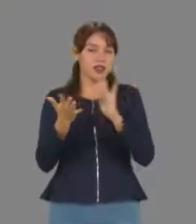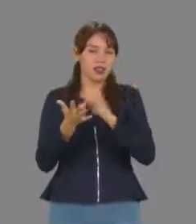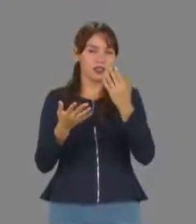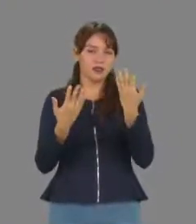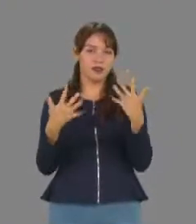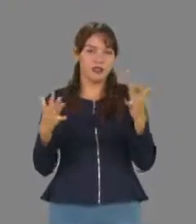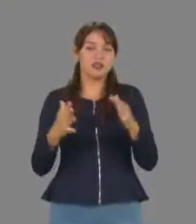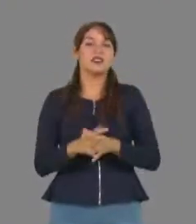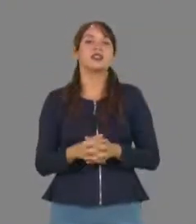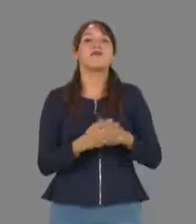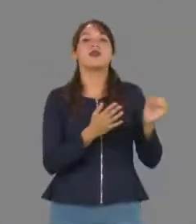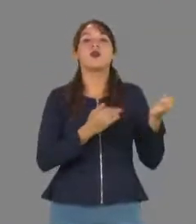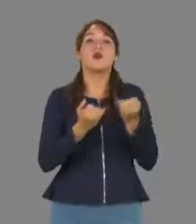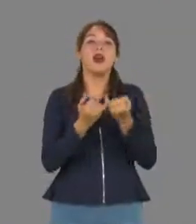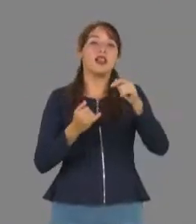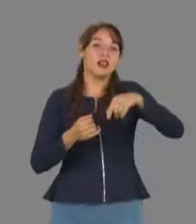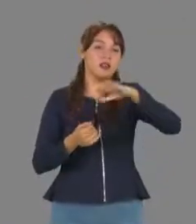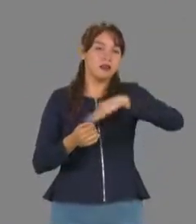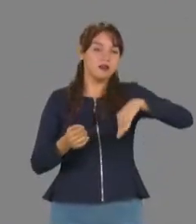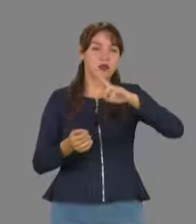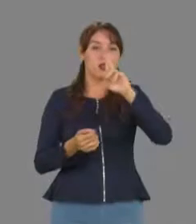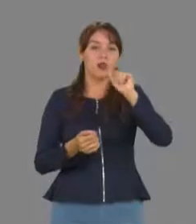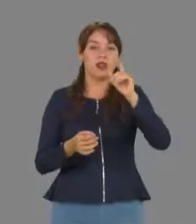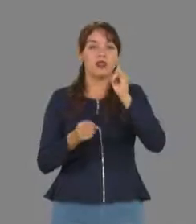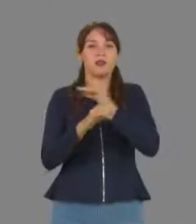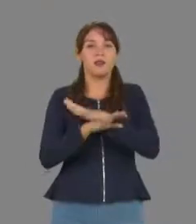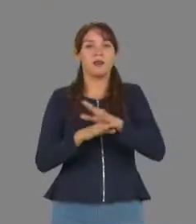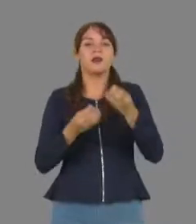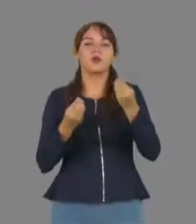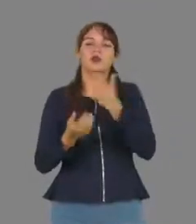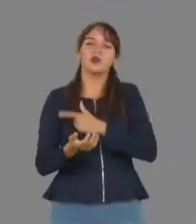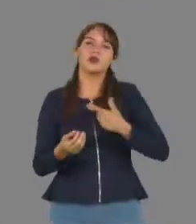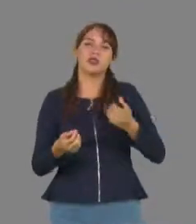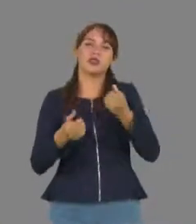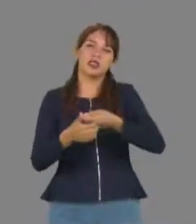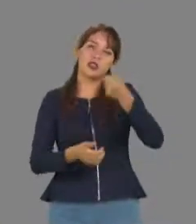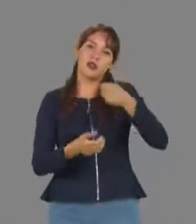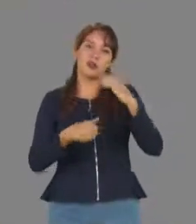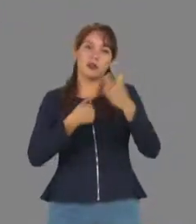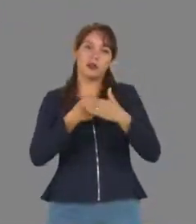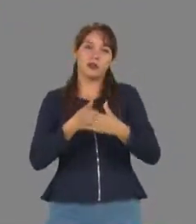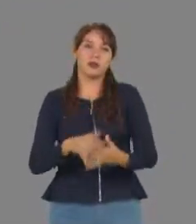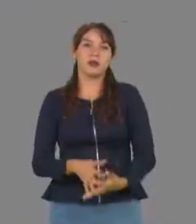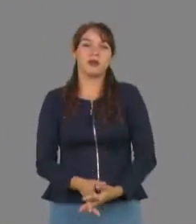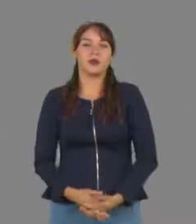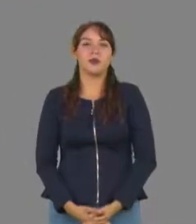Informa tienen un espacio asegurado para difundir sus logros. Me dio mucho gusto saludarlos. Hasta pronto.